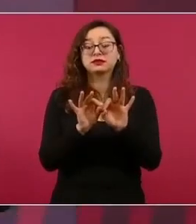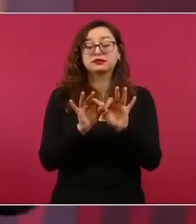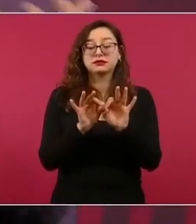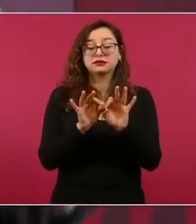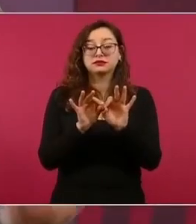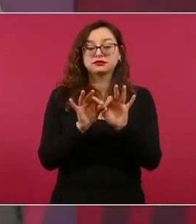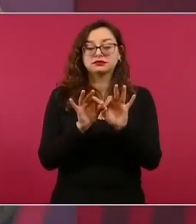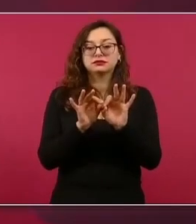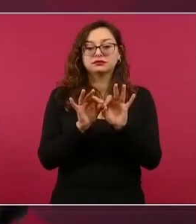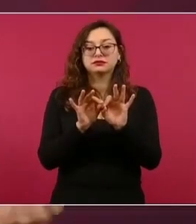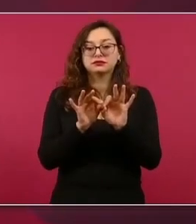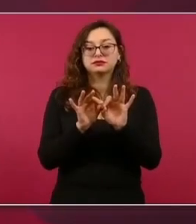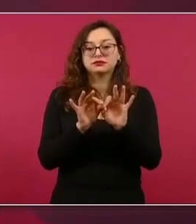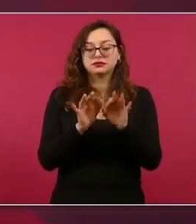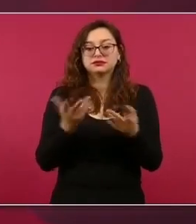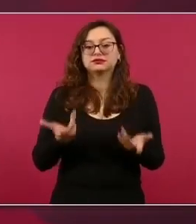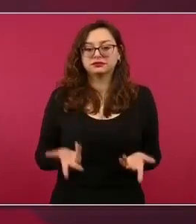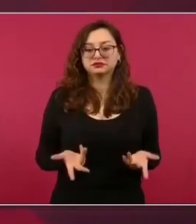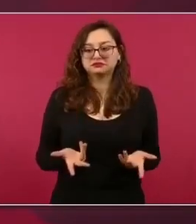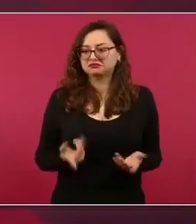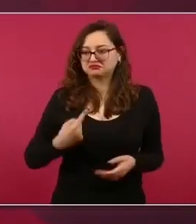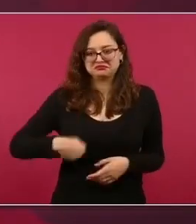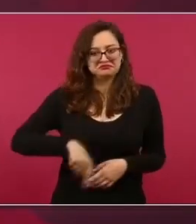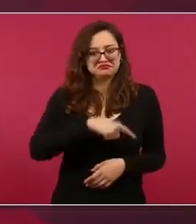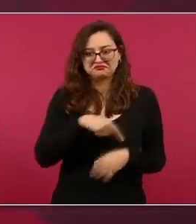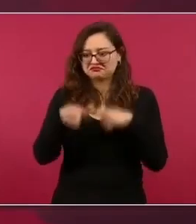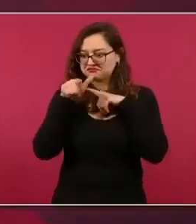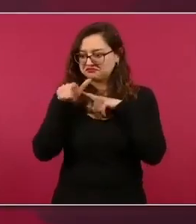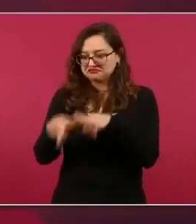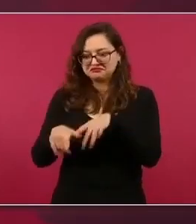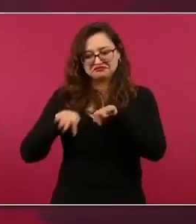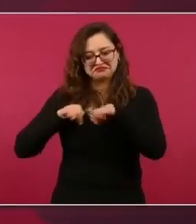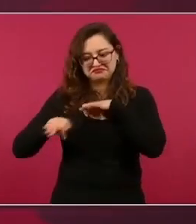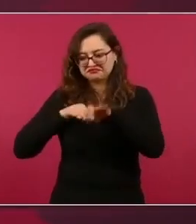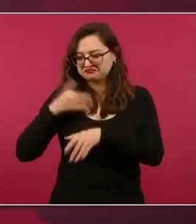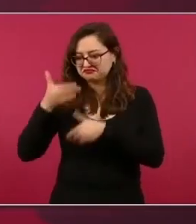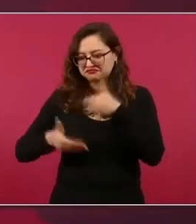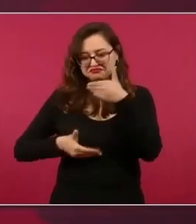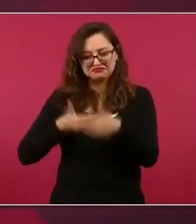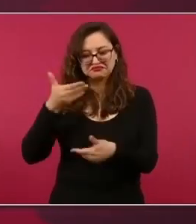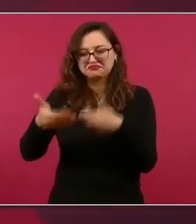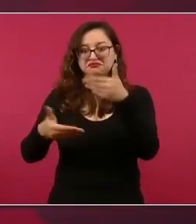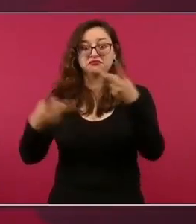se está llevando a cabo una revolución de las conciencias